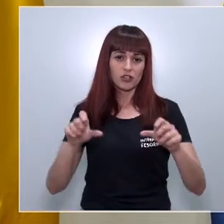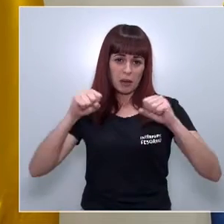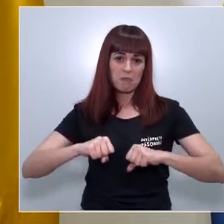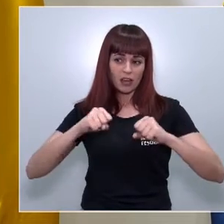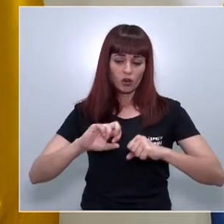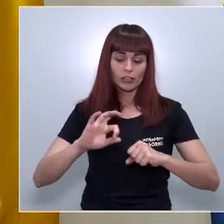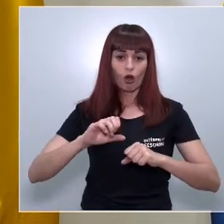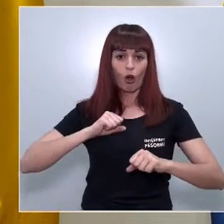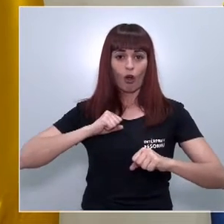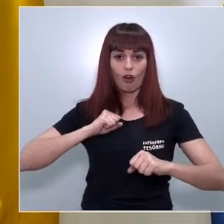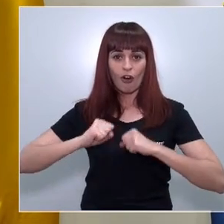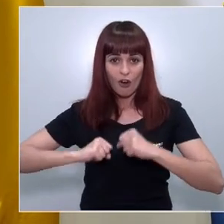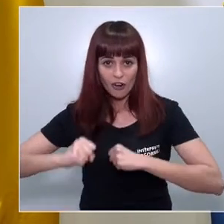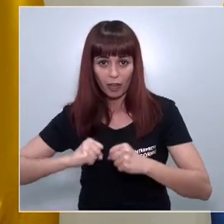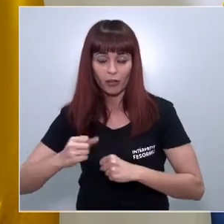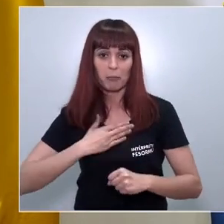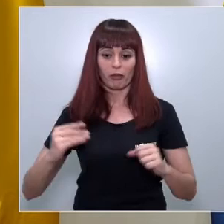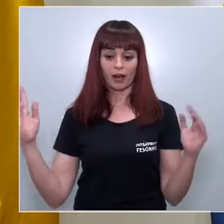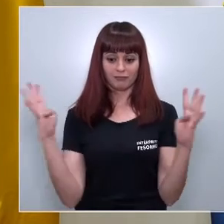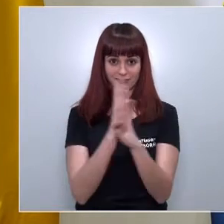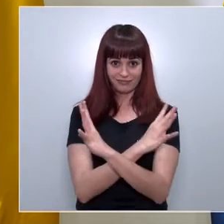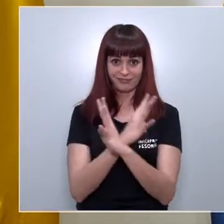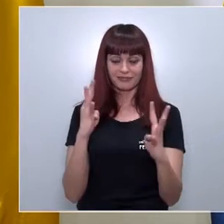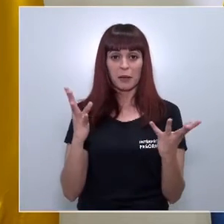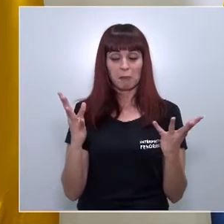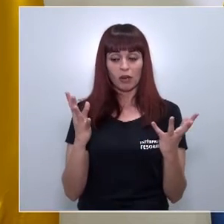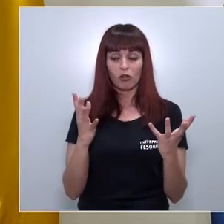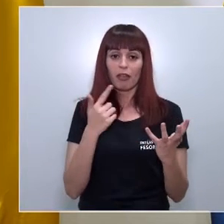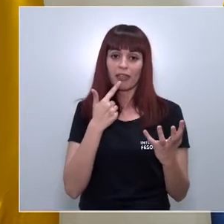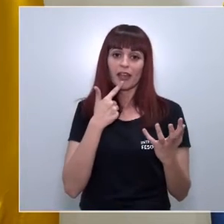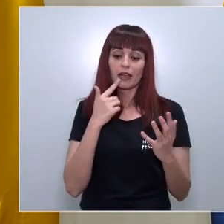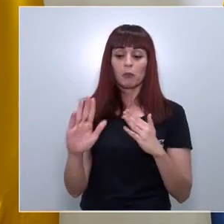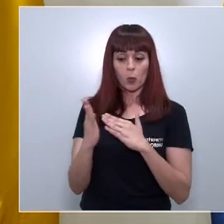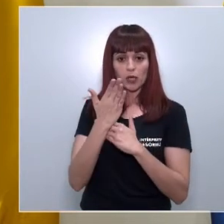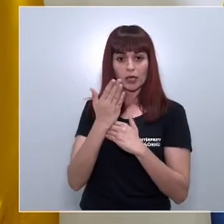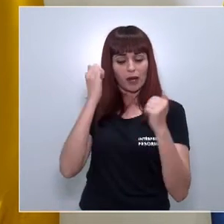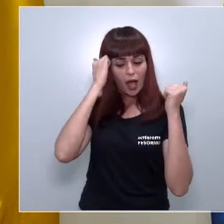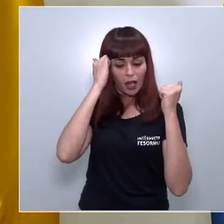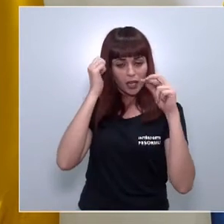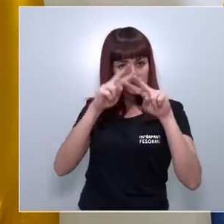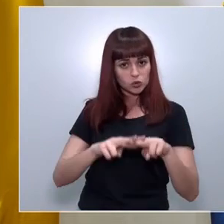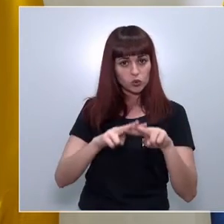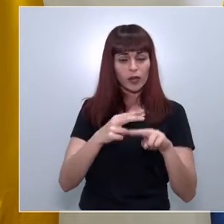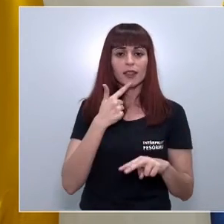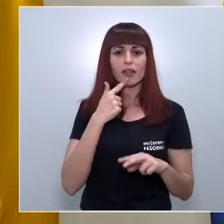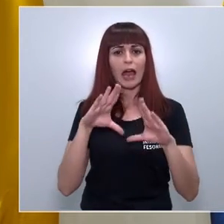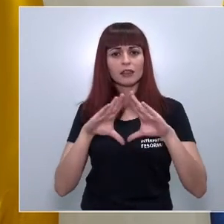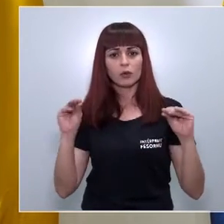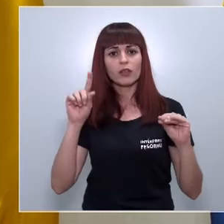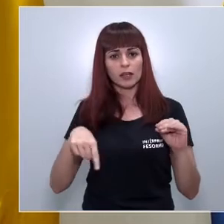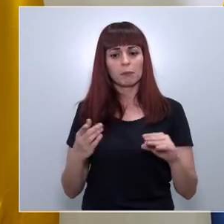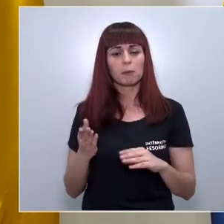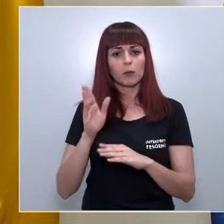los corredores o con la gente que hiciera deporte pero en cualquier caso el ministerio dijo que iba a estudiarlo que tenía también otras propuestas de alguna otra comunidad creo que Andalucía también lo había